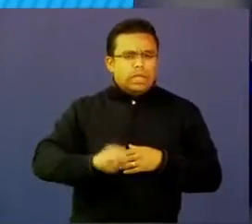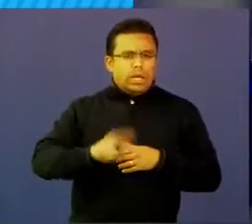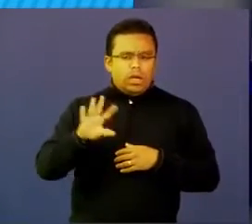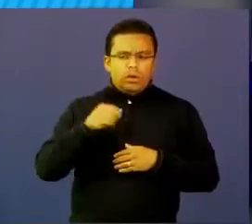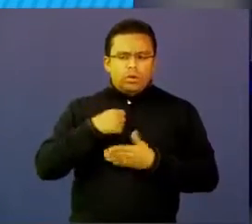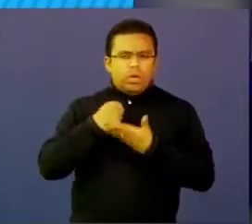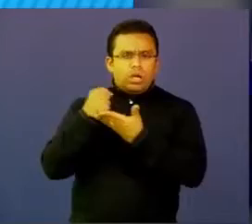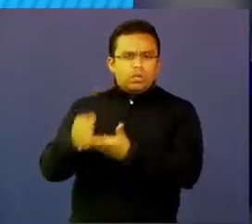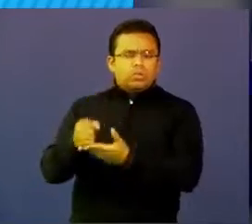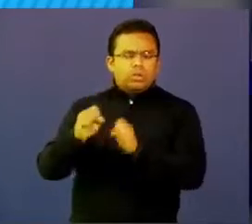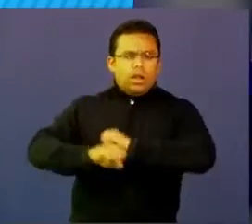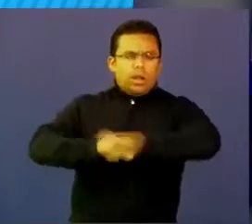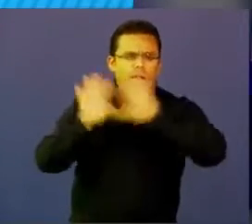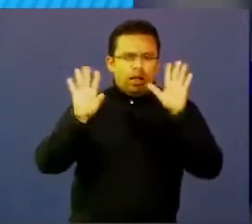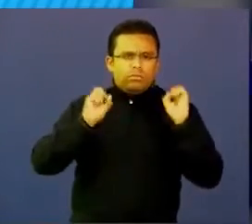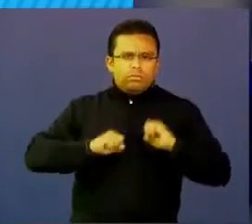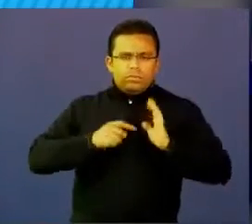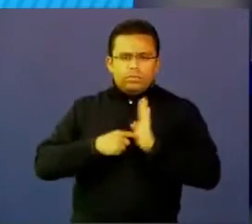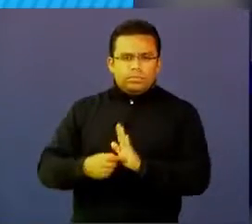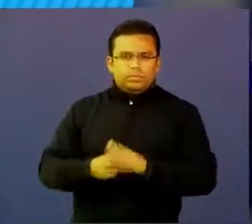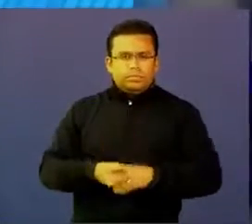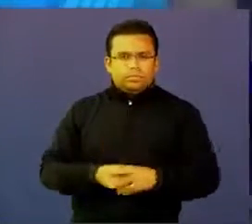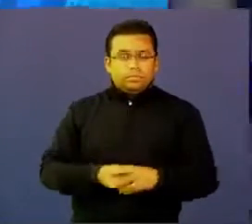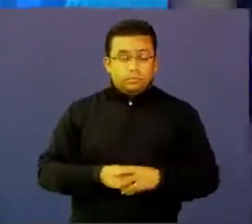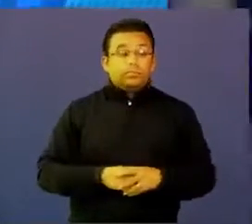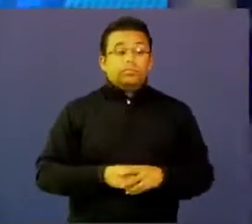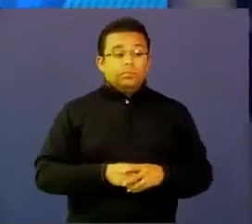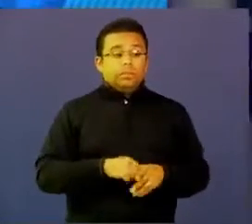mano, echarle mano a este tipo de metodología. De hecho, es que